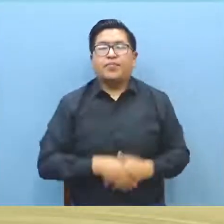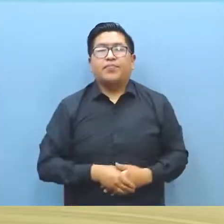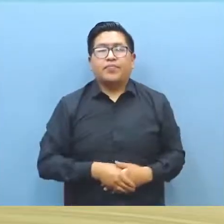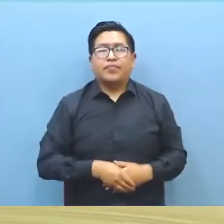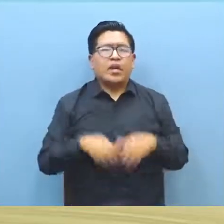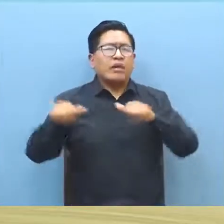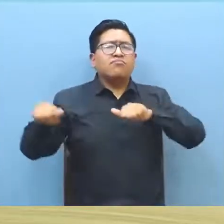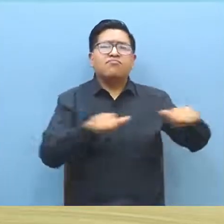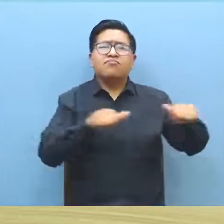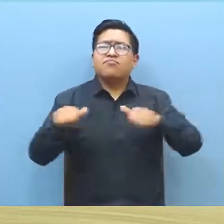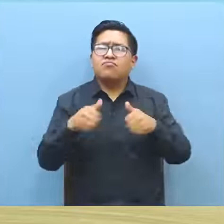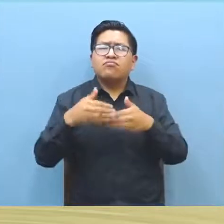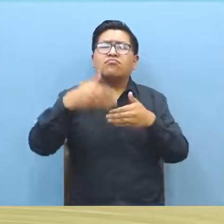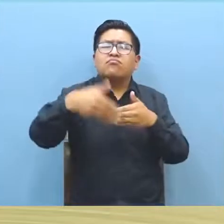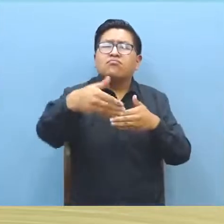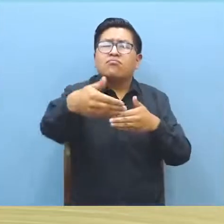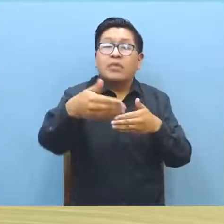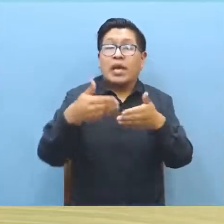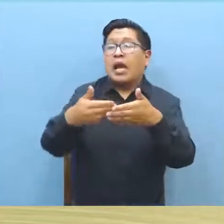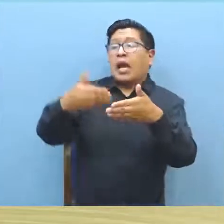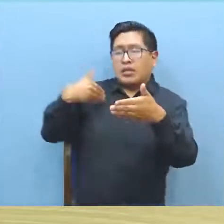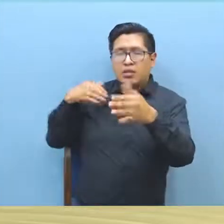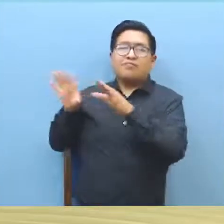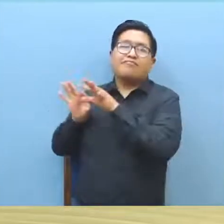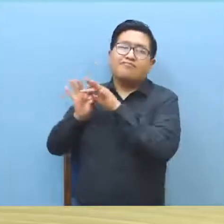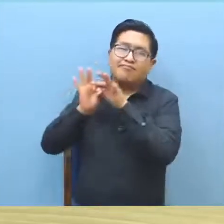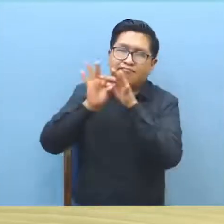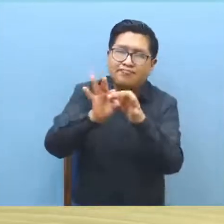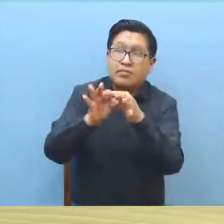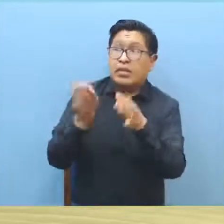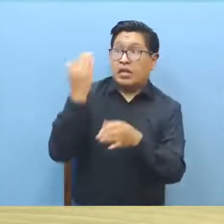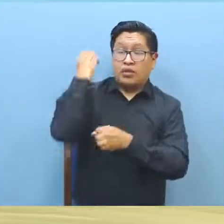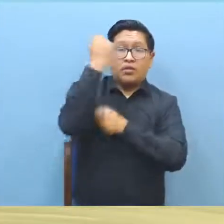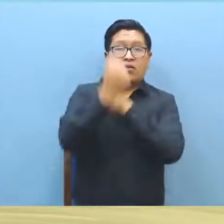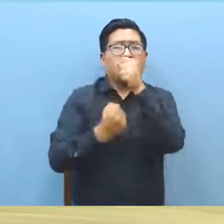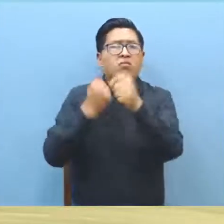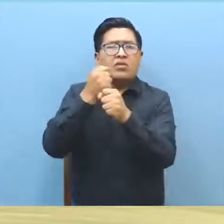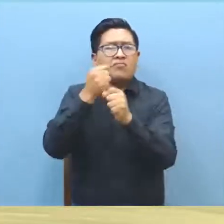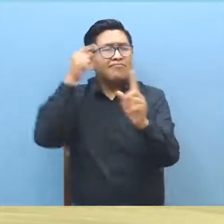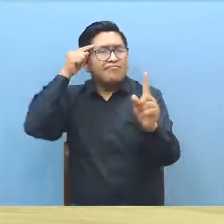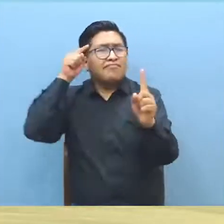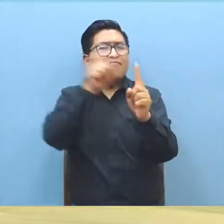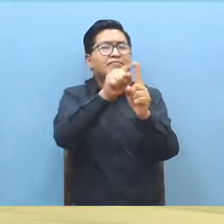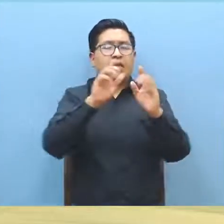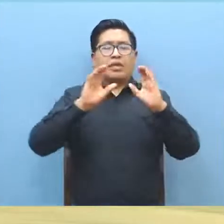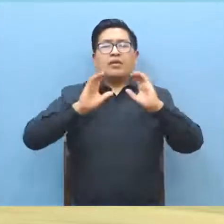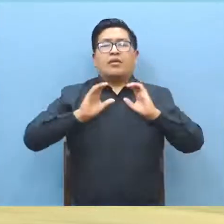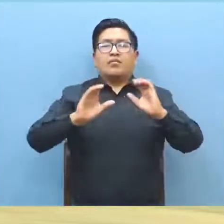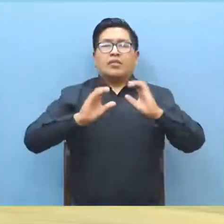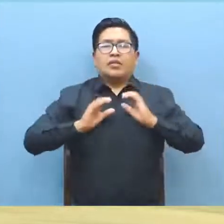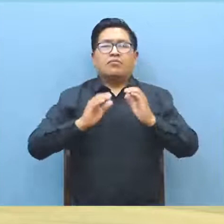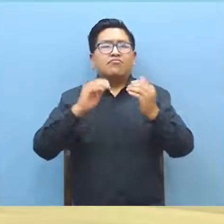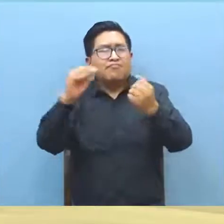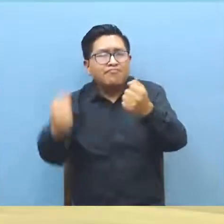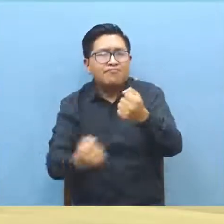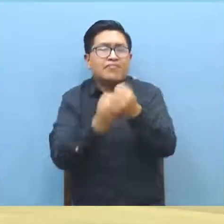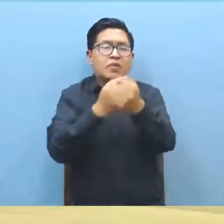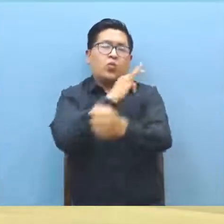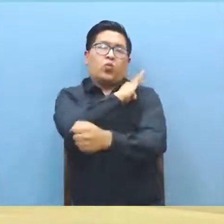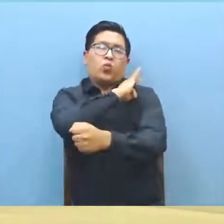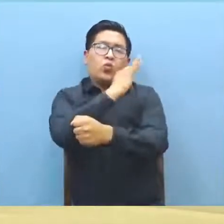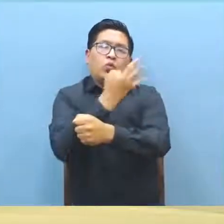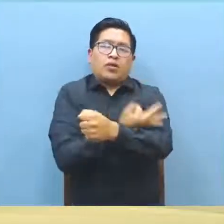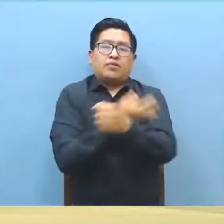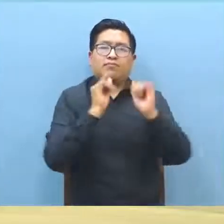programadas se sumarán a otras ya realizadas el año pasado y que refieren a talleres de capacitación y fortalecimiento